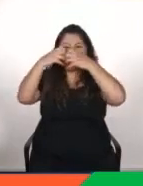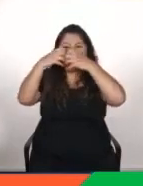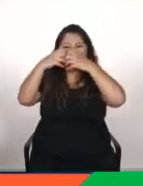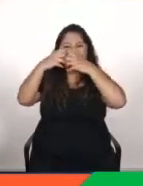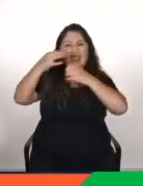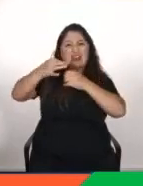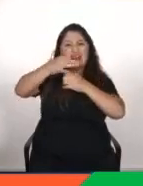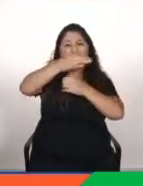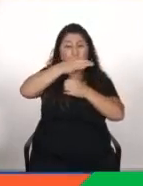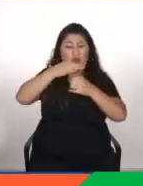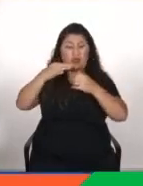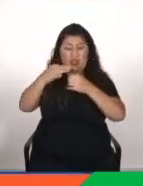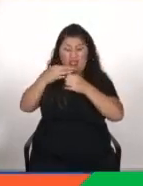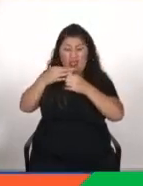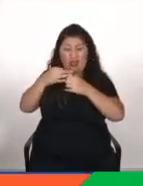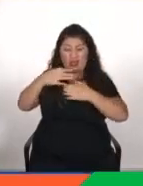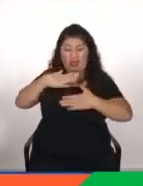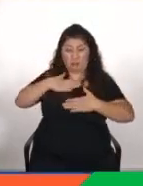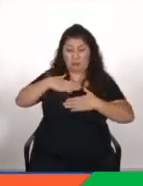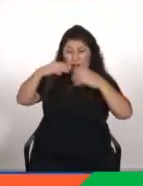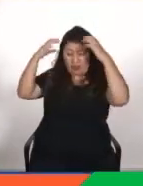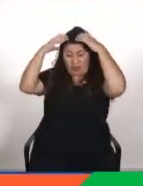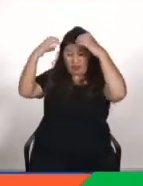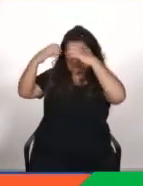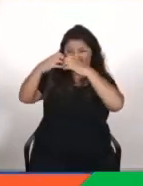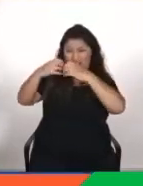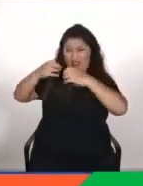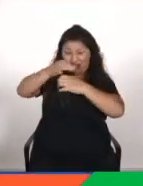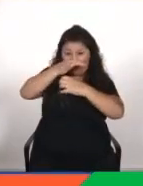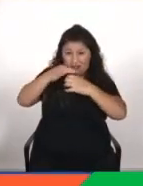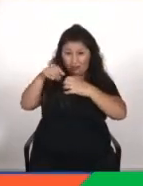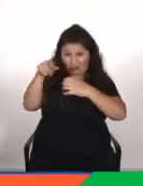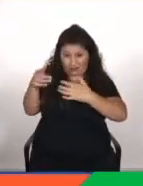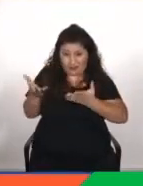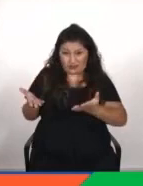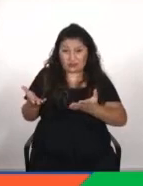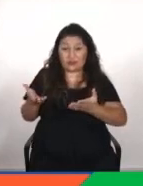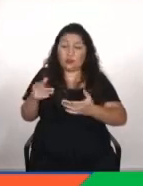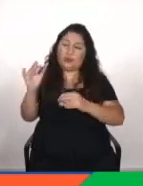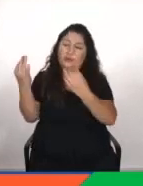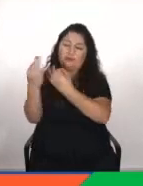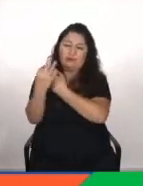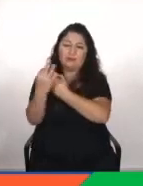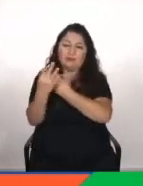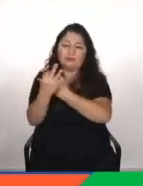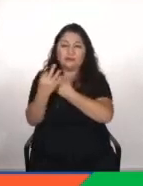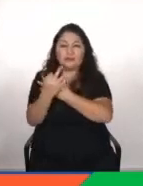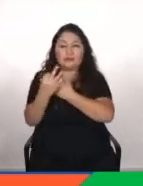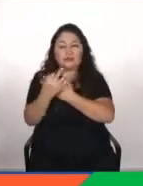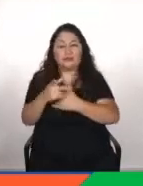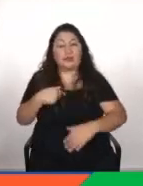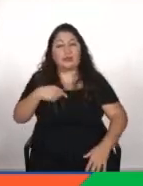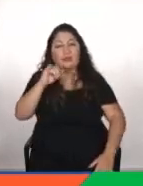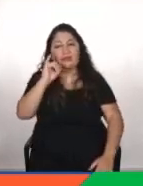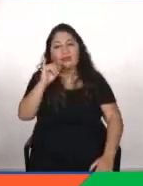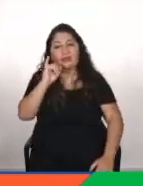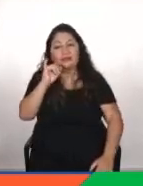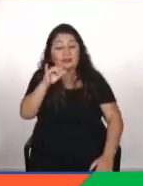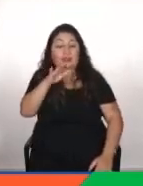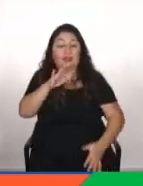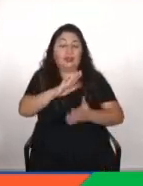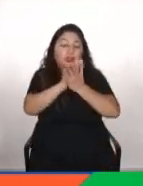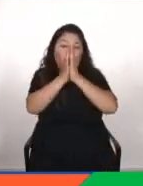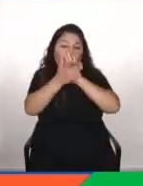refiere al concepto a redes del cerebro a redes de no sé me gustaría que nos explicara un poco vale pues sí o sea al final todo esto que te estoy